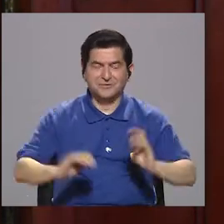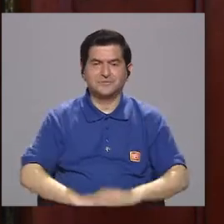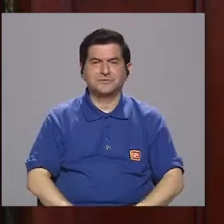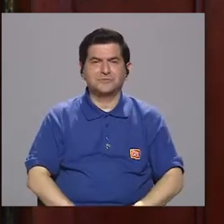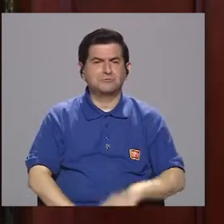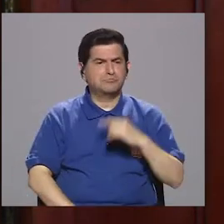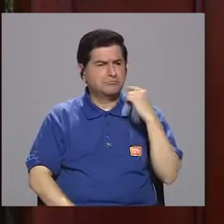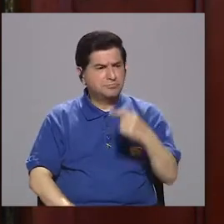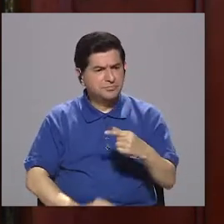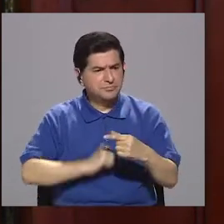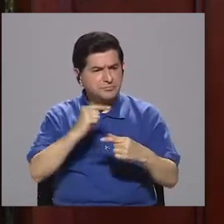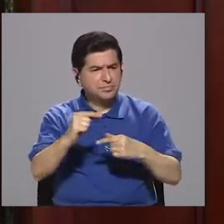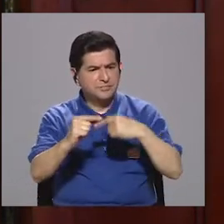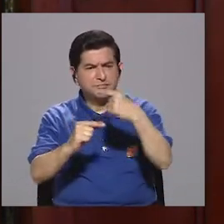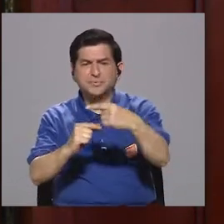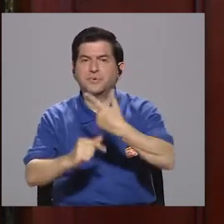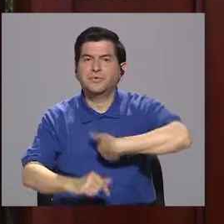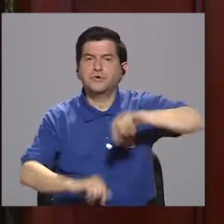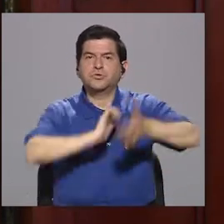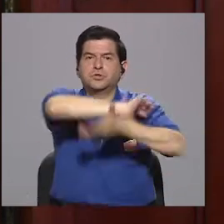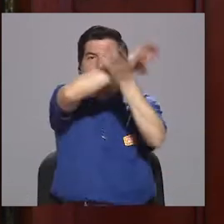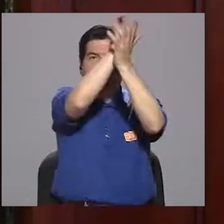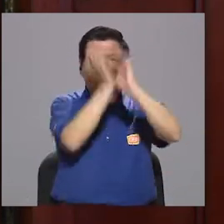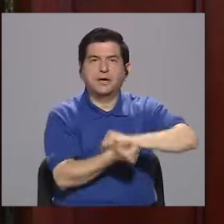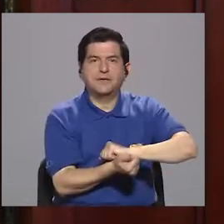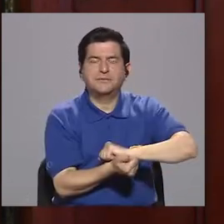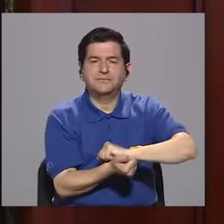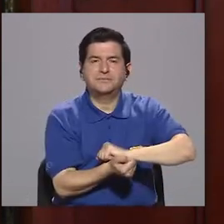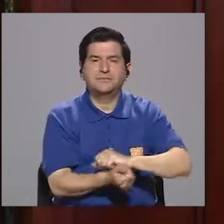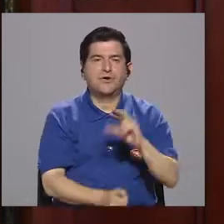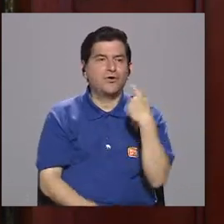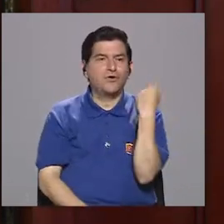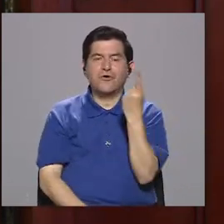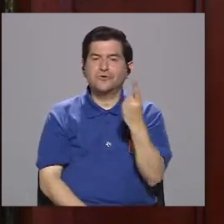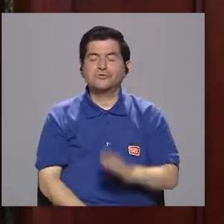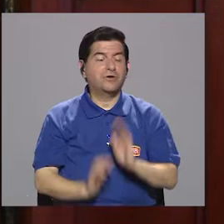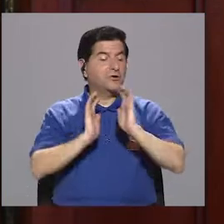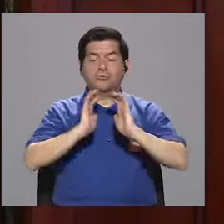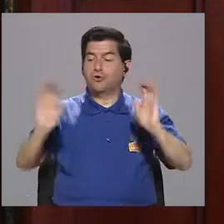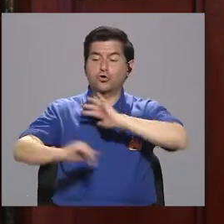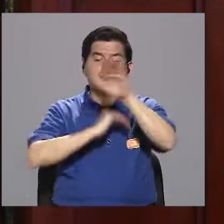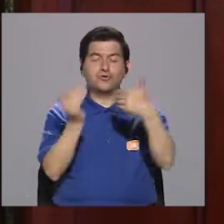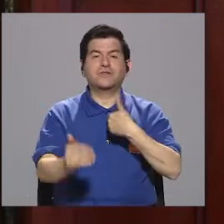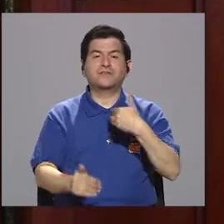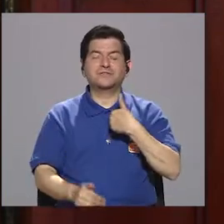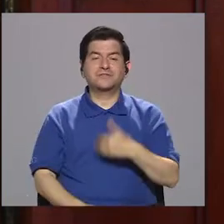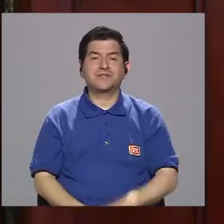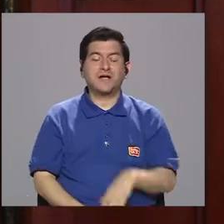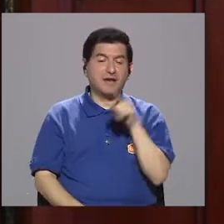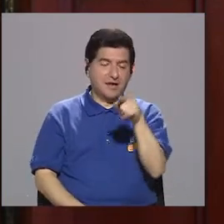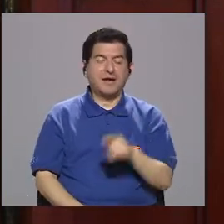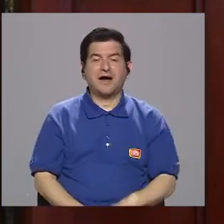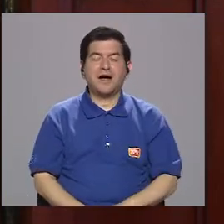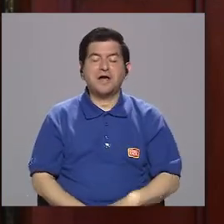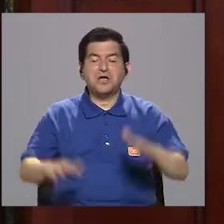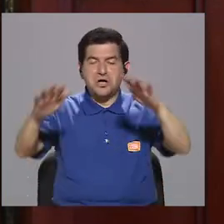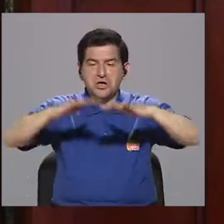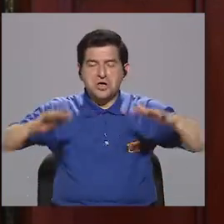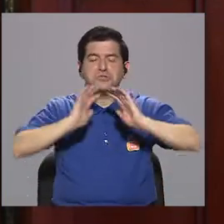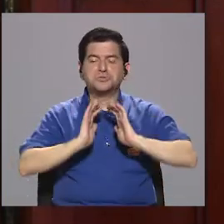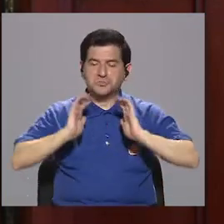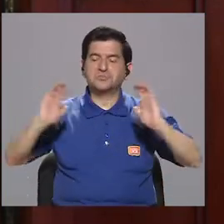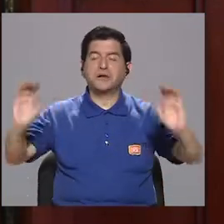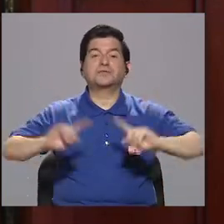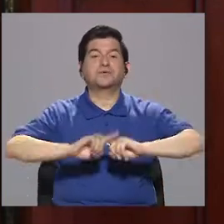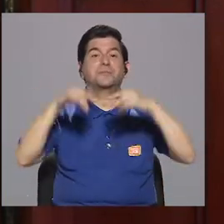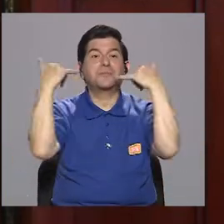y que poco a poco las hemos ido transformando para que no solo sean infantiles, todas tienen su ludoteca, todas tienen su espacio para